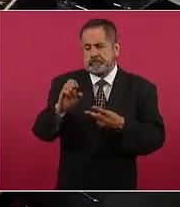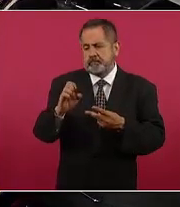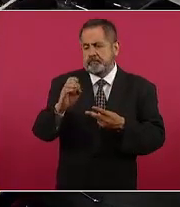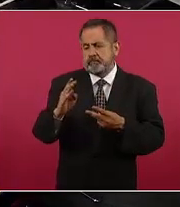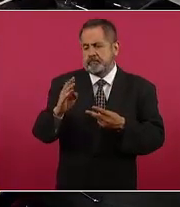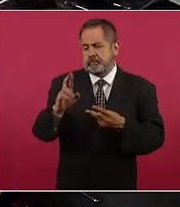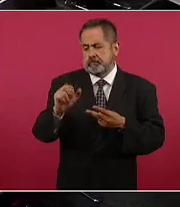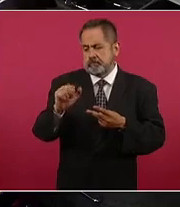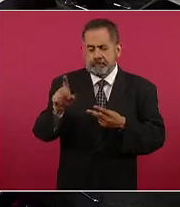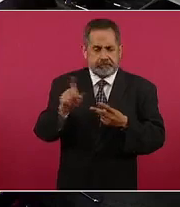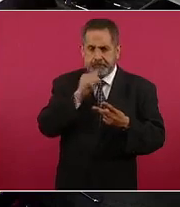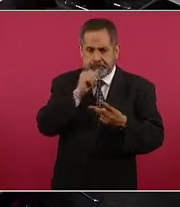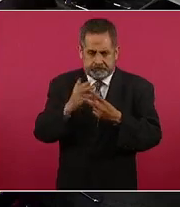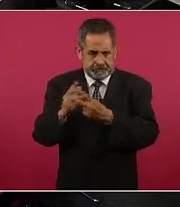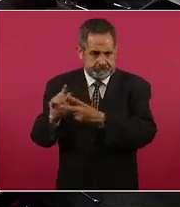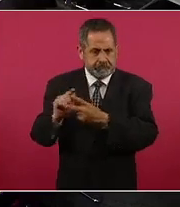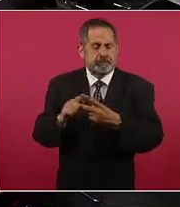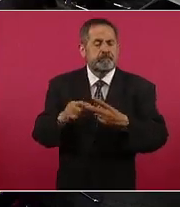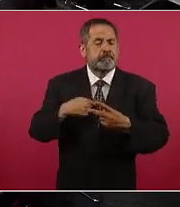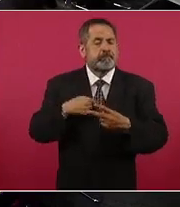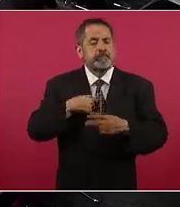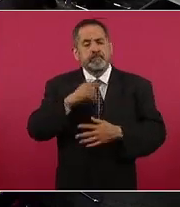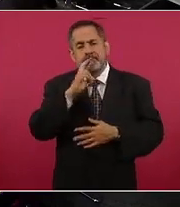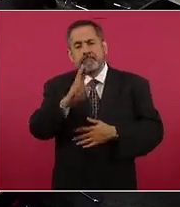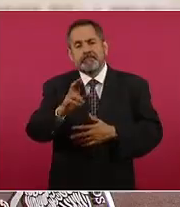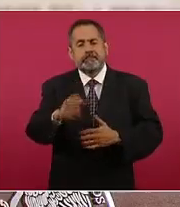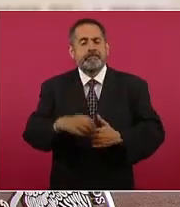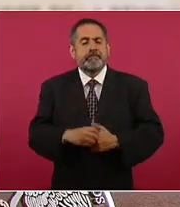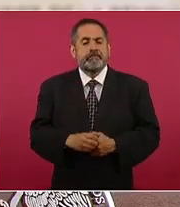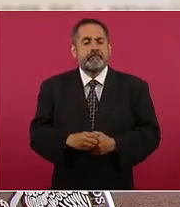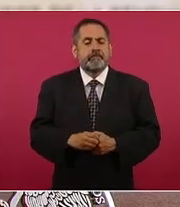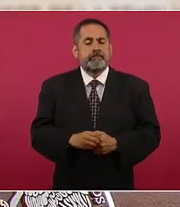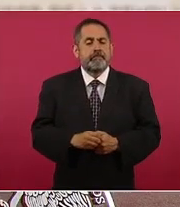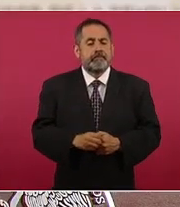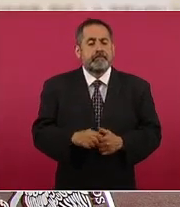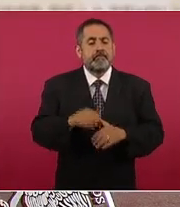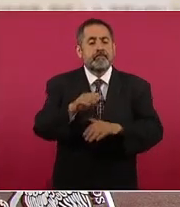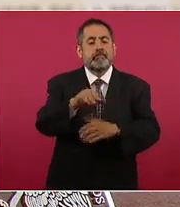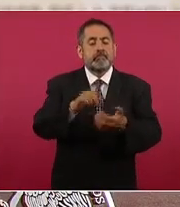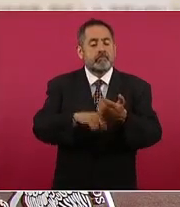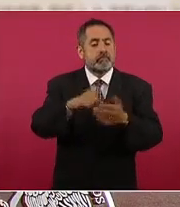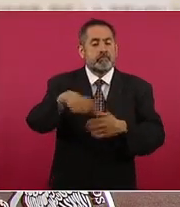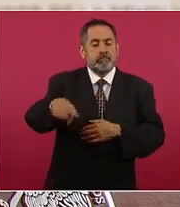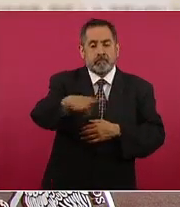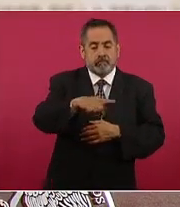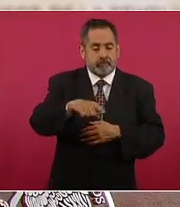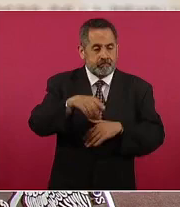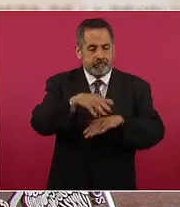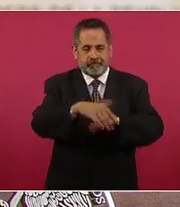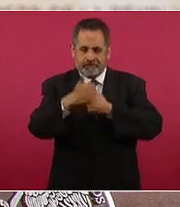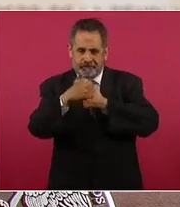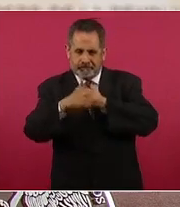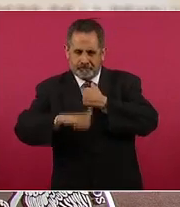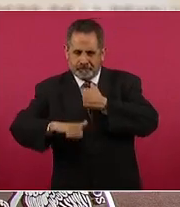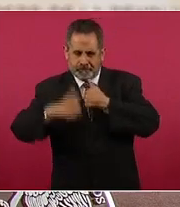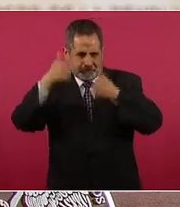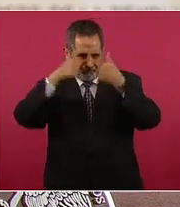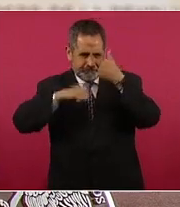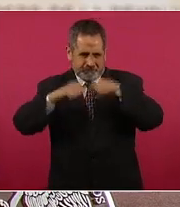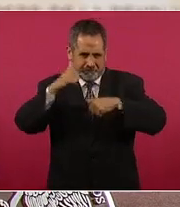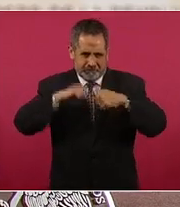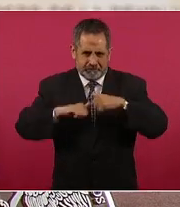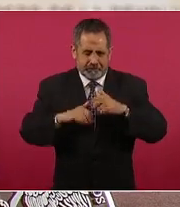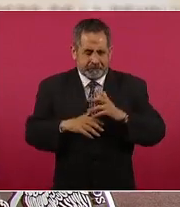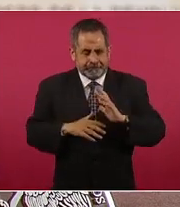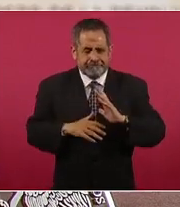Ebrard, decir que en el caso de las intervenciones quirúrgicas vamos